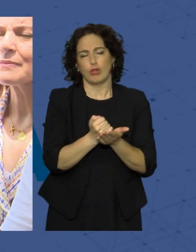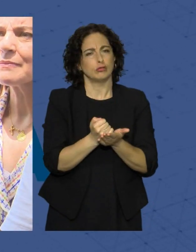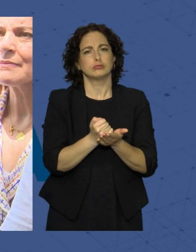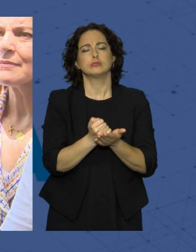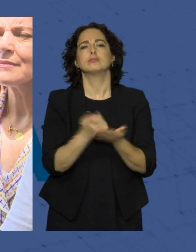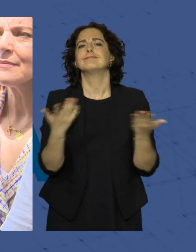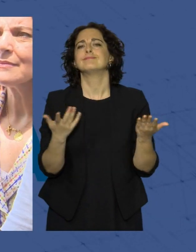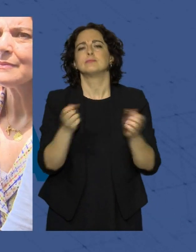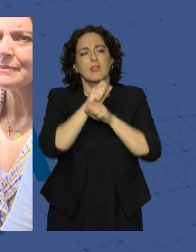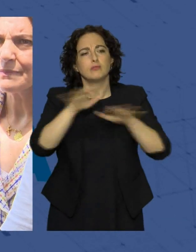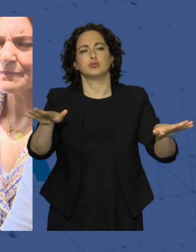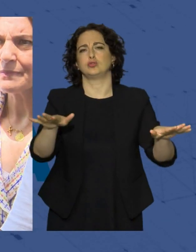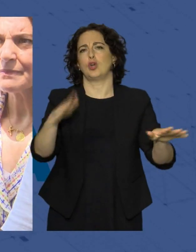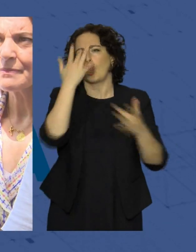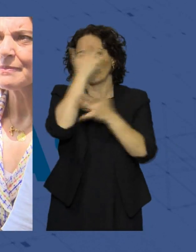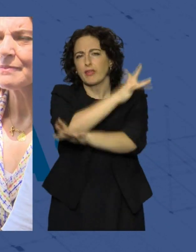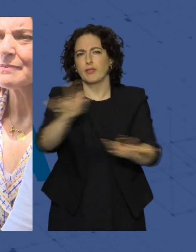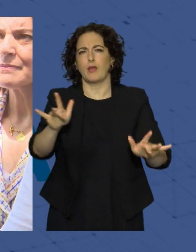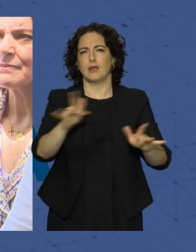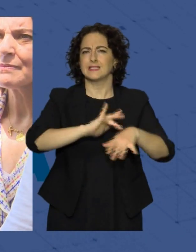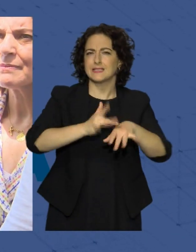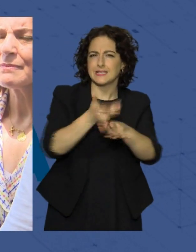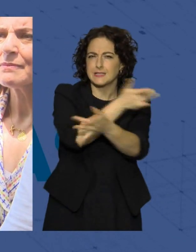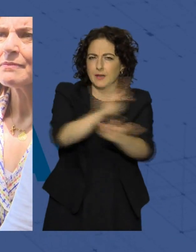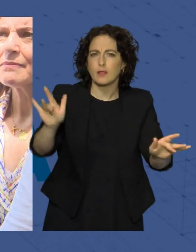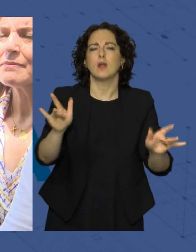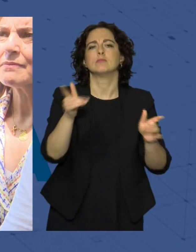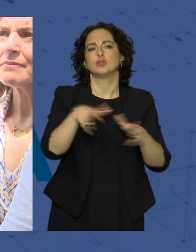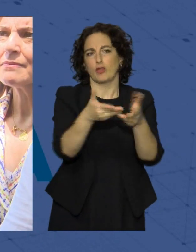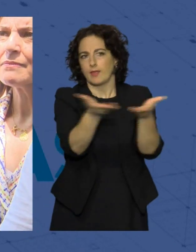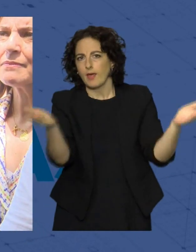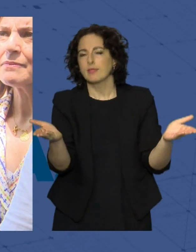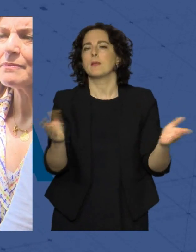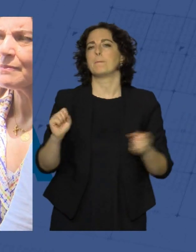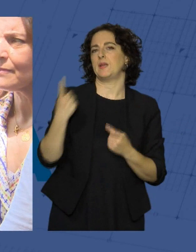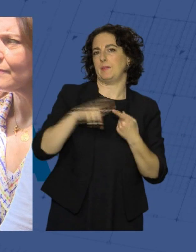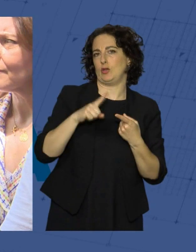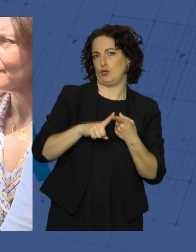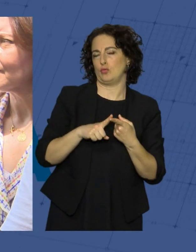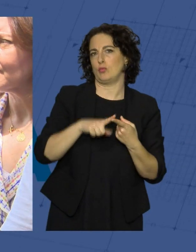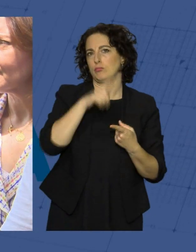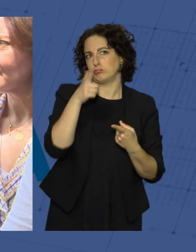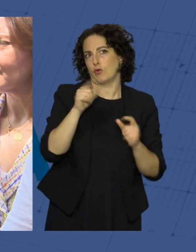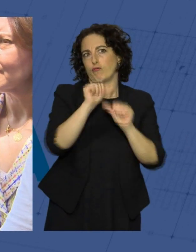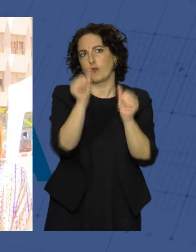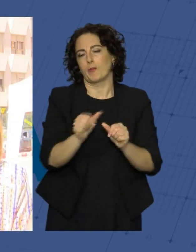para dar difusión, para concienciar, para sensibilizar a la sociedad. En primer lugar como de una manera preventiva. El